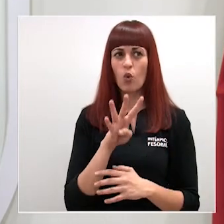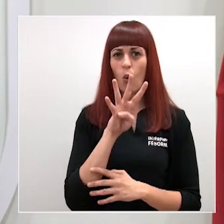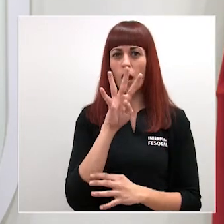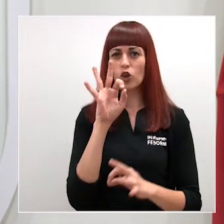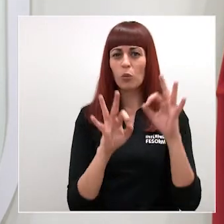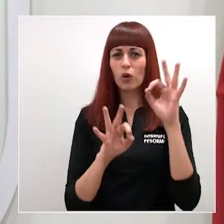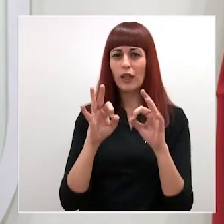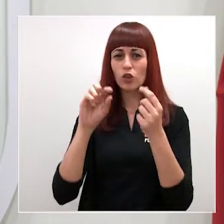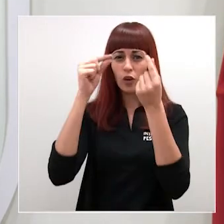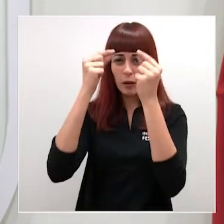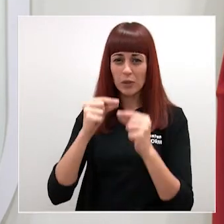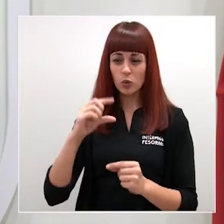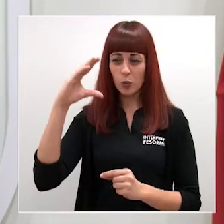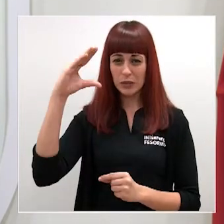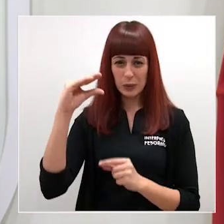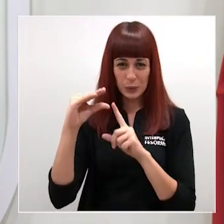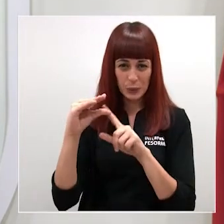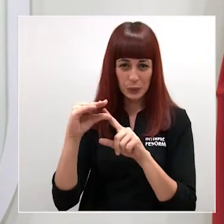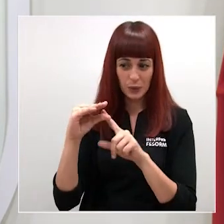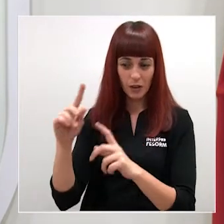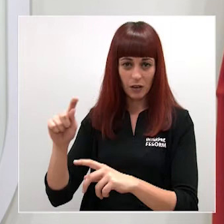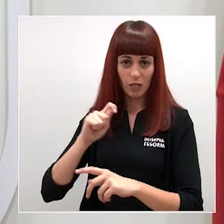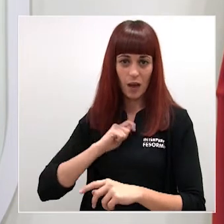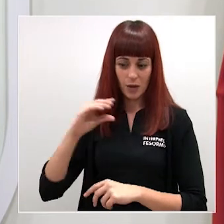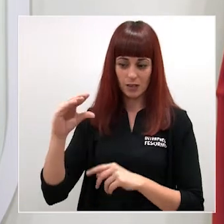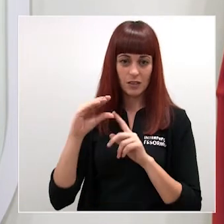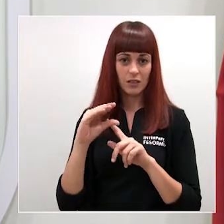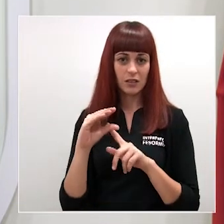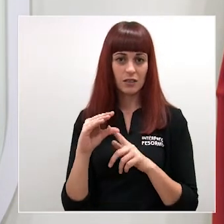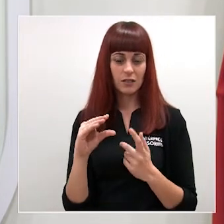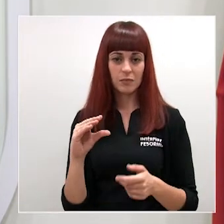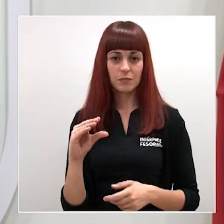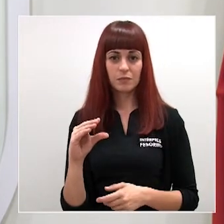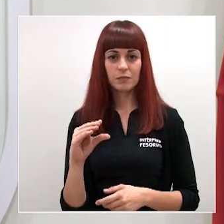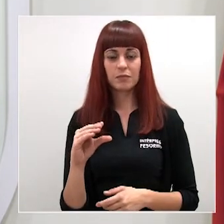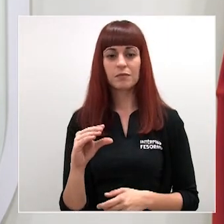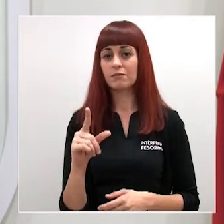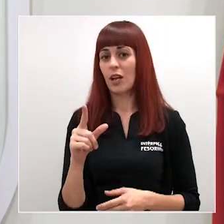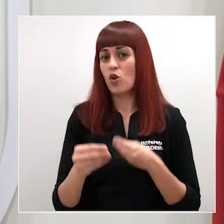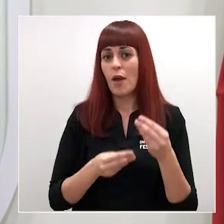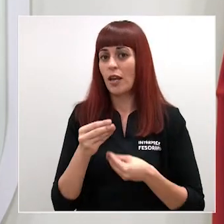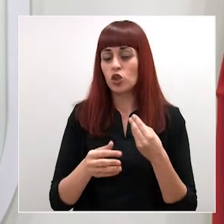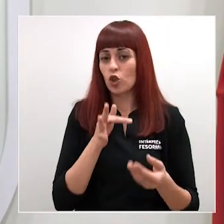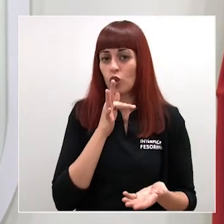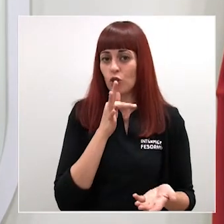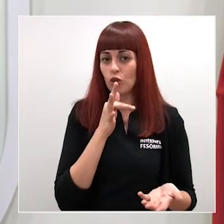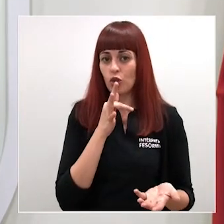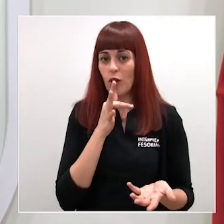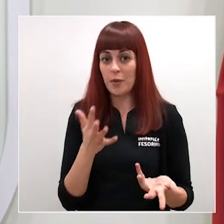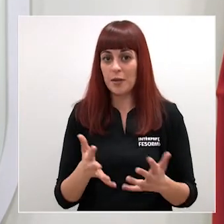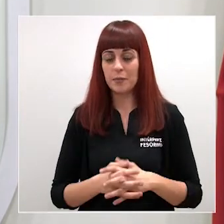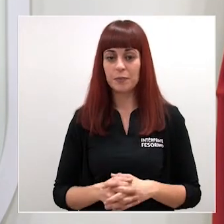del presupuesto es lo que lo que se nos permitía lo que estaba sin ejecutar esos fondos que quedaban sin